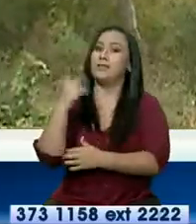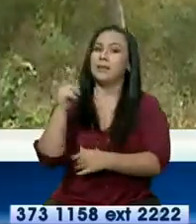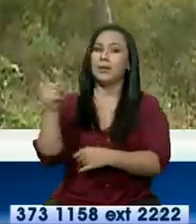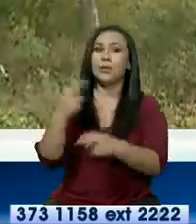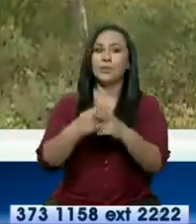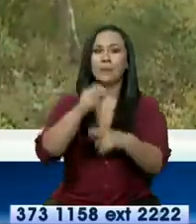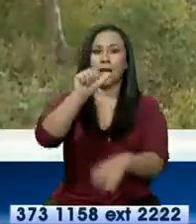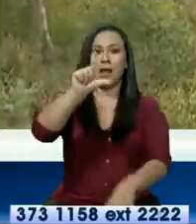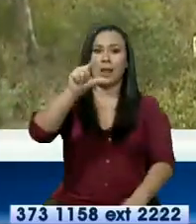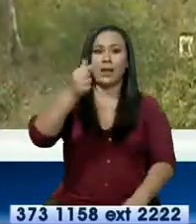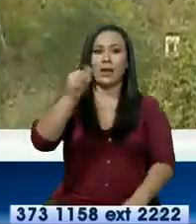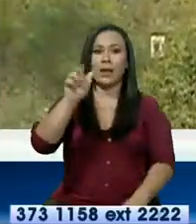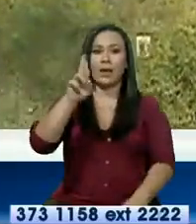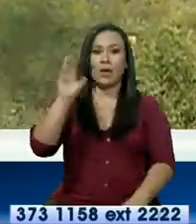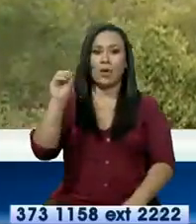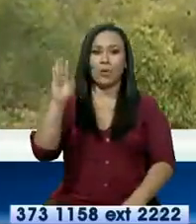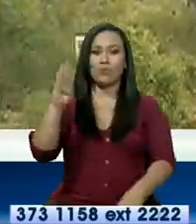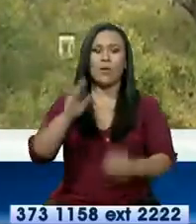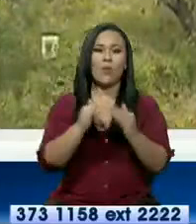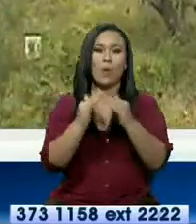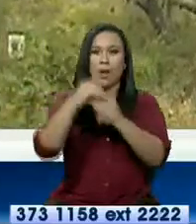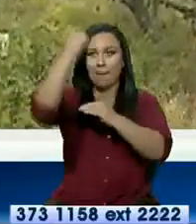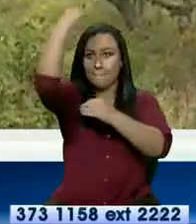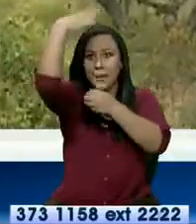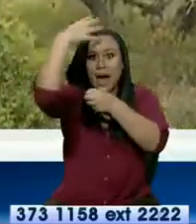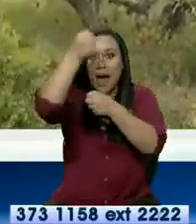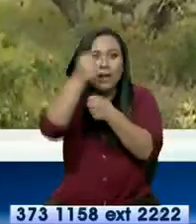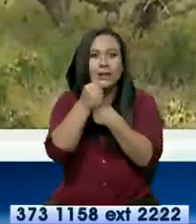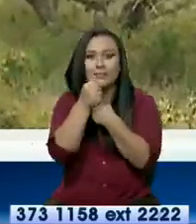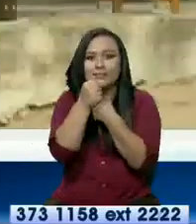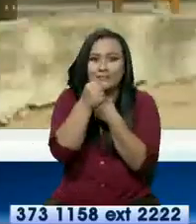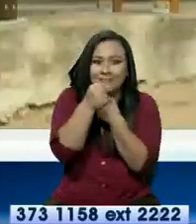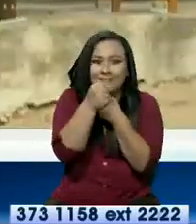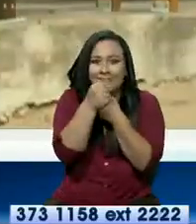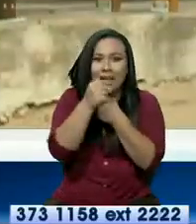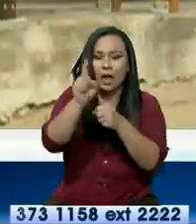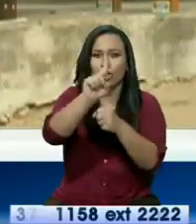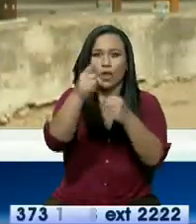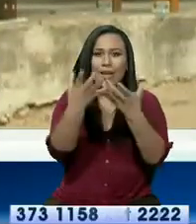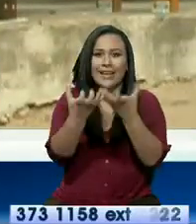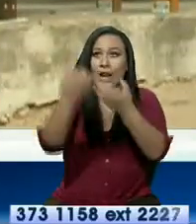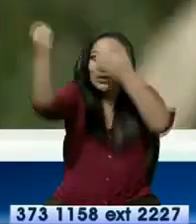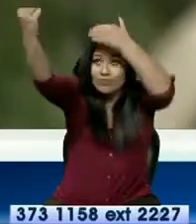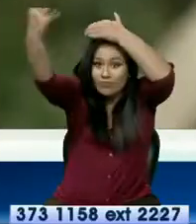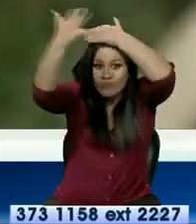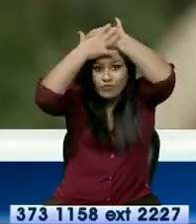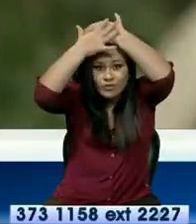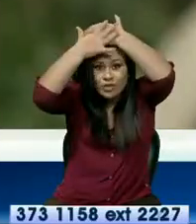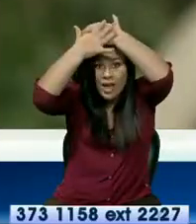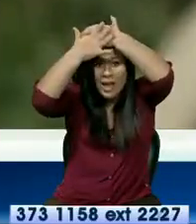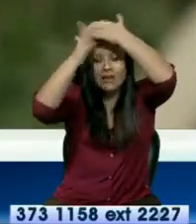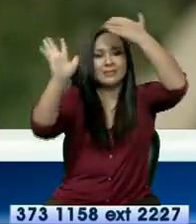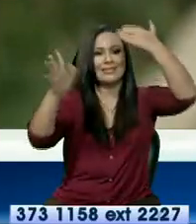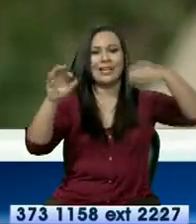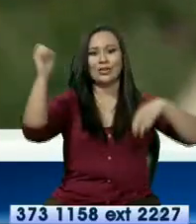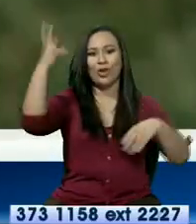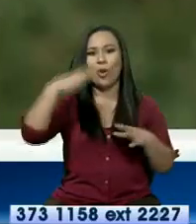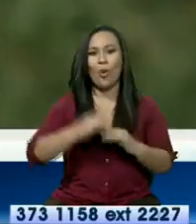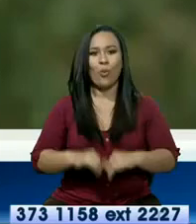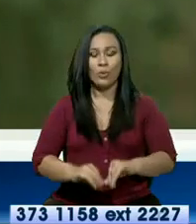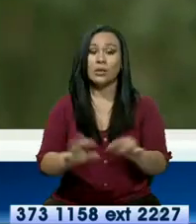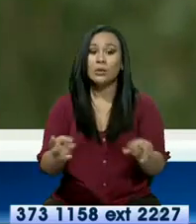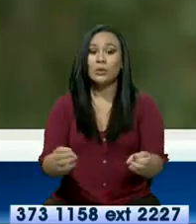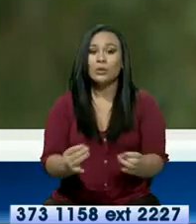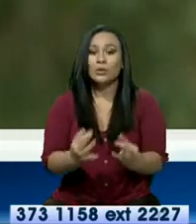algarrobo tiene la forma de paraguas o sombrilla. Al tener esa forma, no permite pasar los rayos solares y conserva la humedad del suelo.